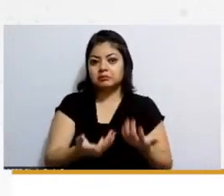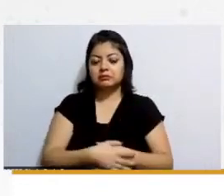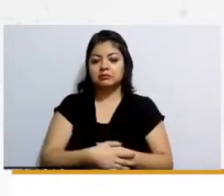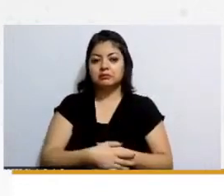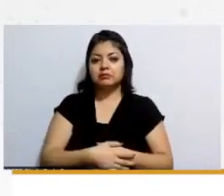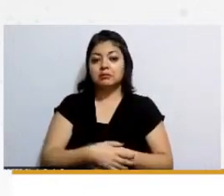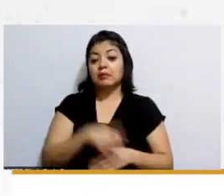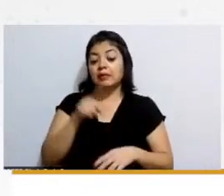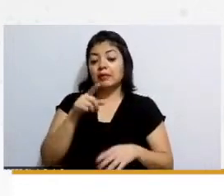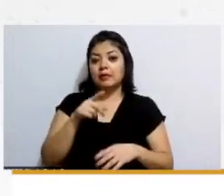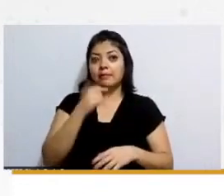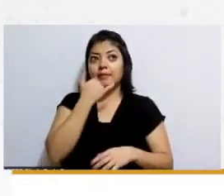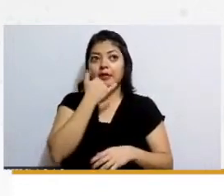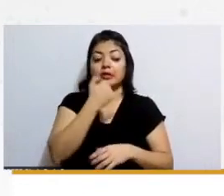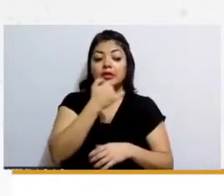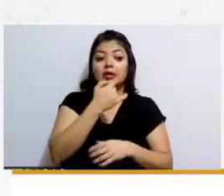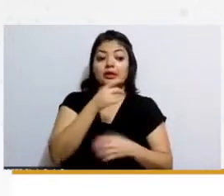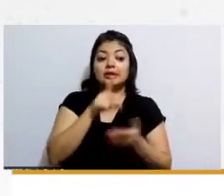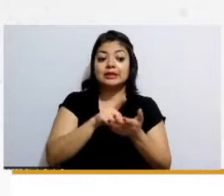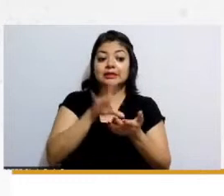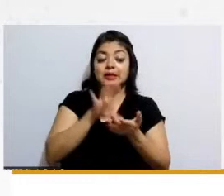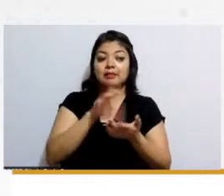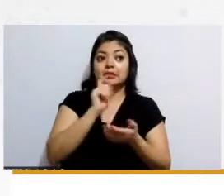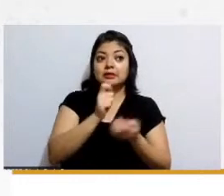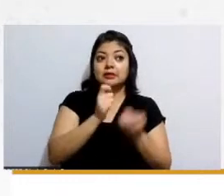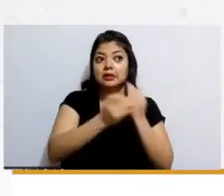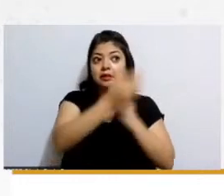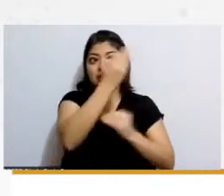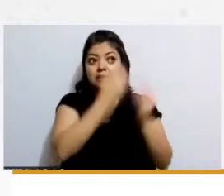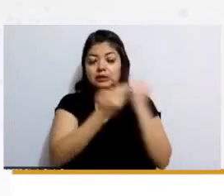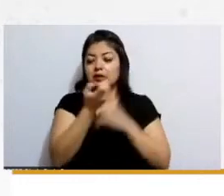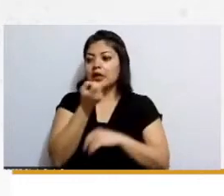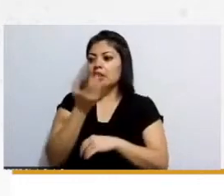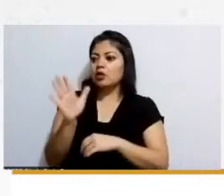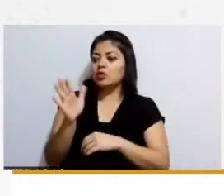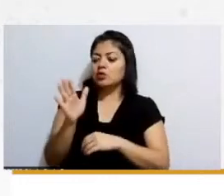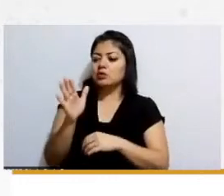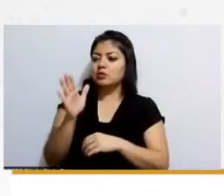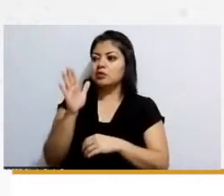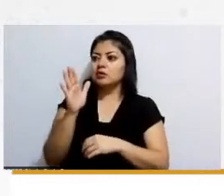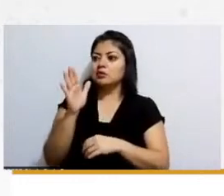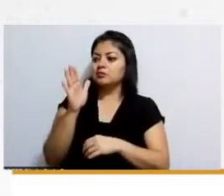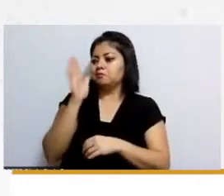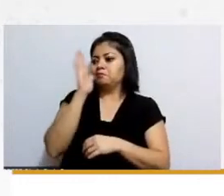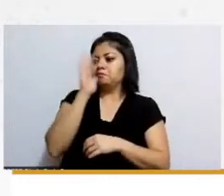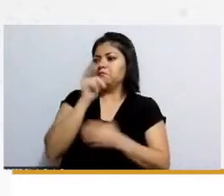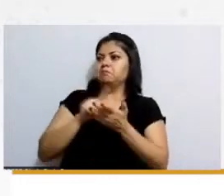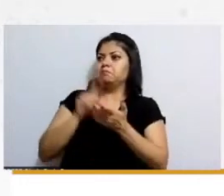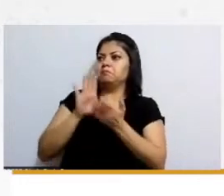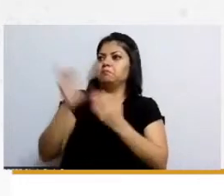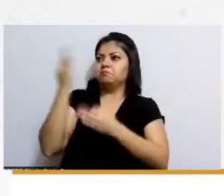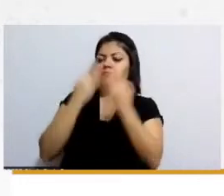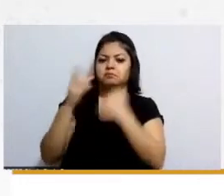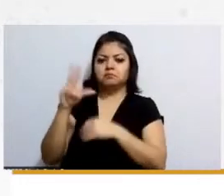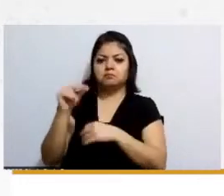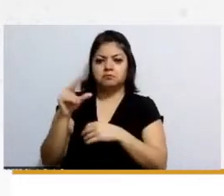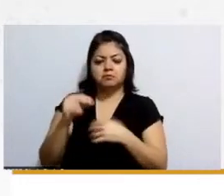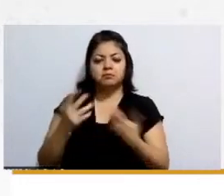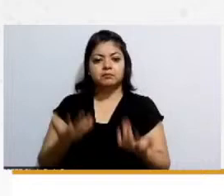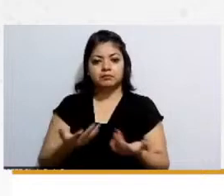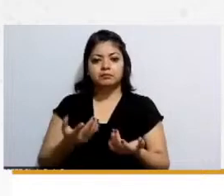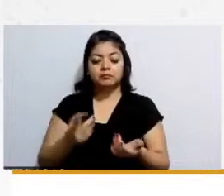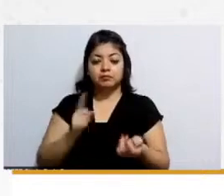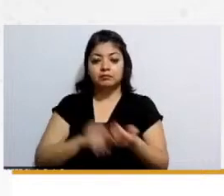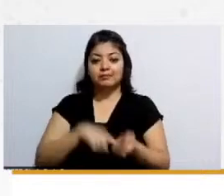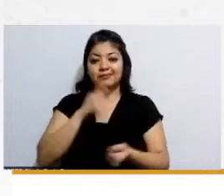dependiente perdón discapacidad dependiente y discapacidad no dependiente entonces ella decía pues me lo estás